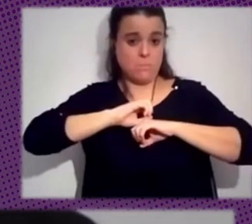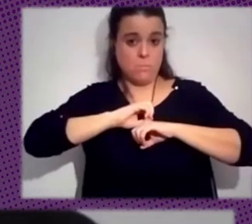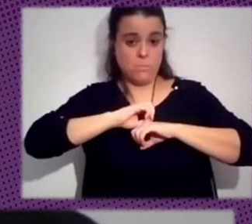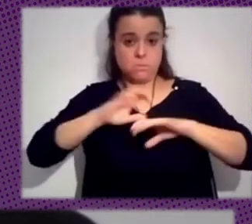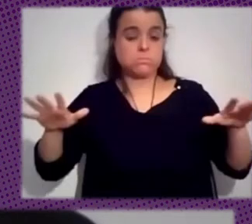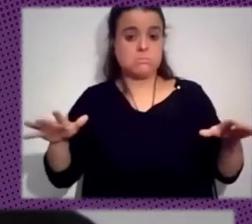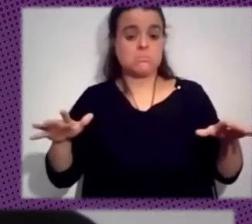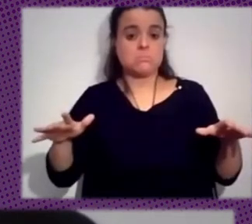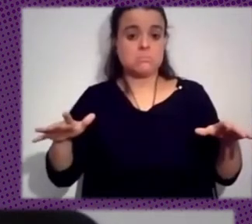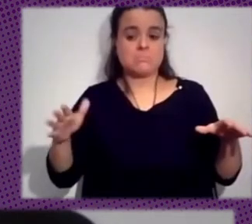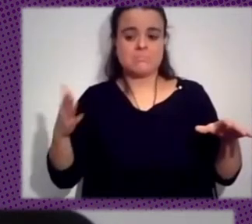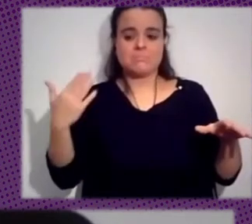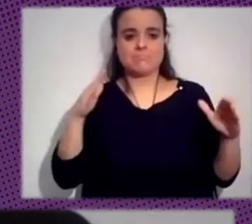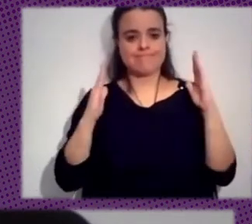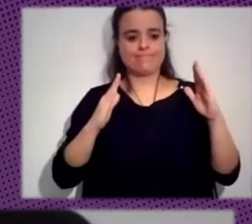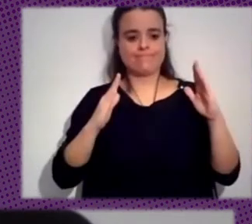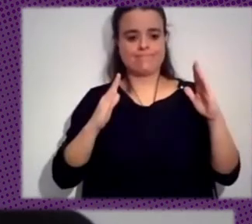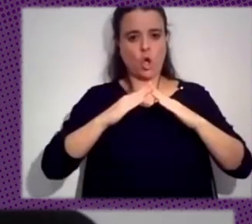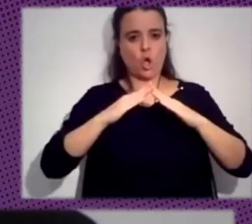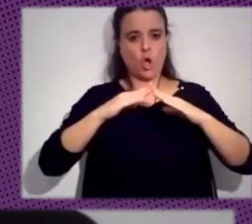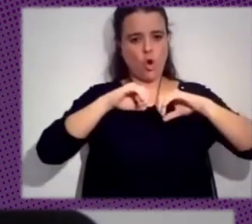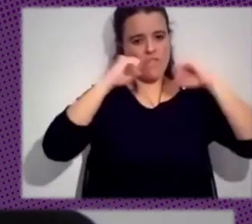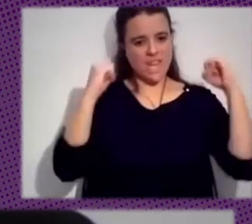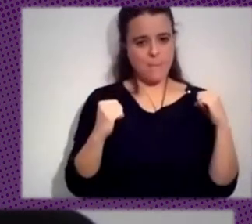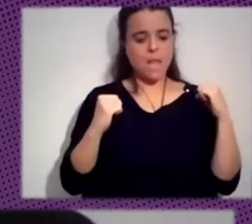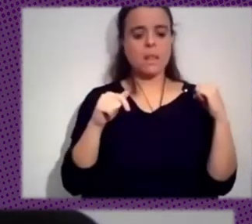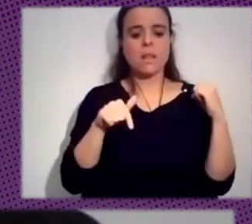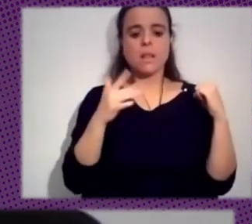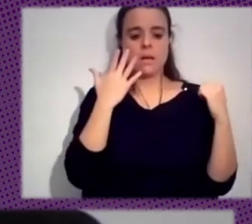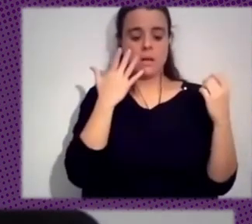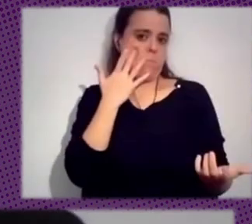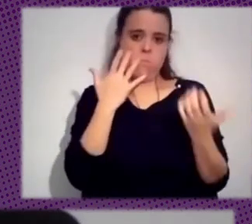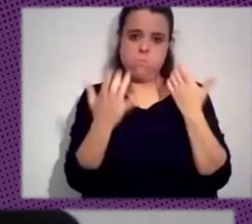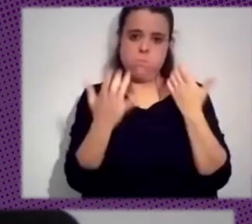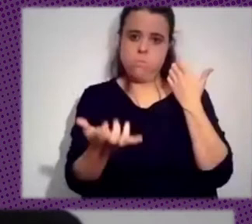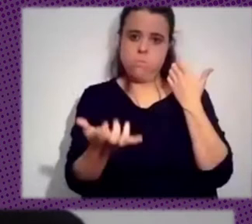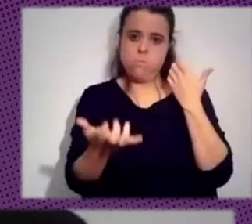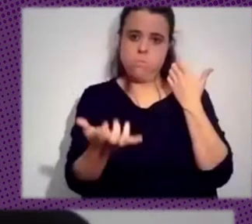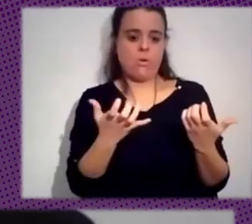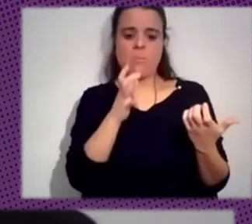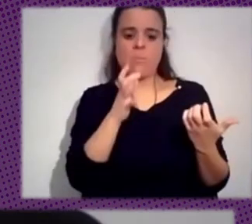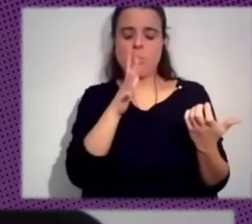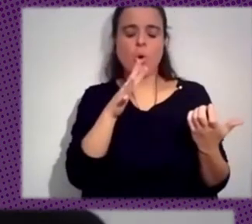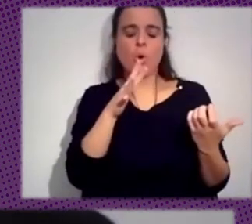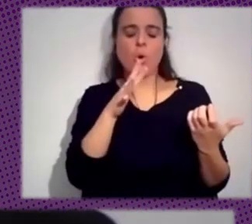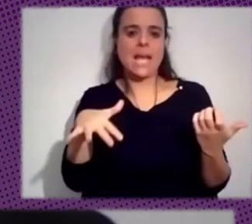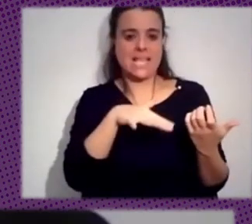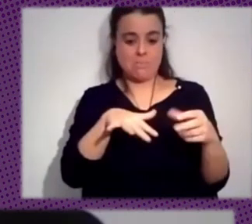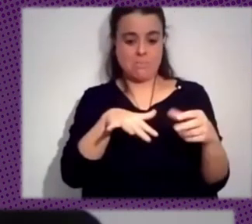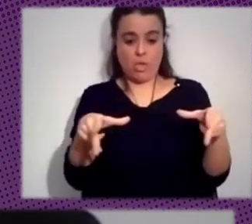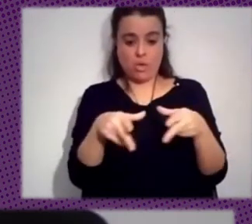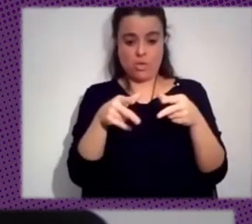durante el confinamiento, pues yo creo que fue un momento en que lo notamos y solo sufrimos mucho más por aquello de que el espacio social para